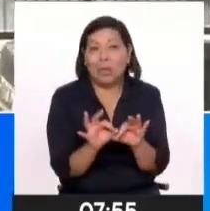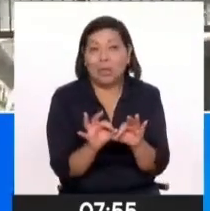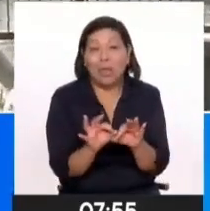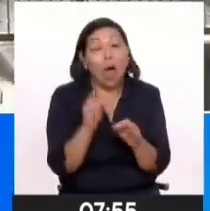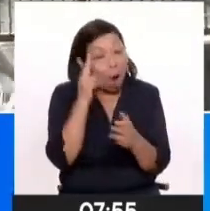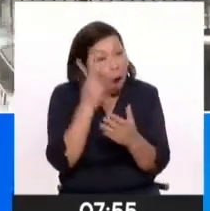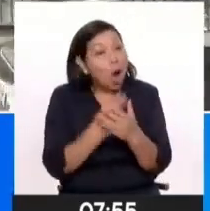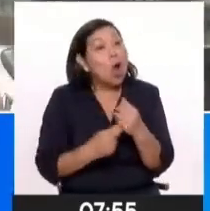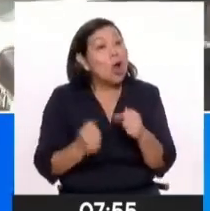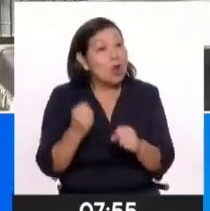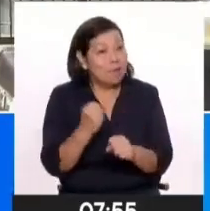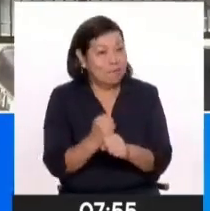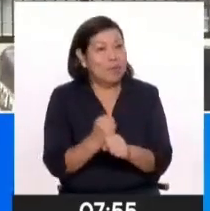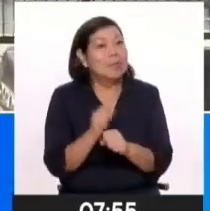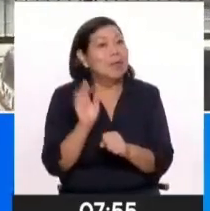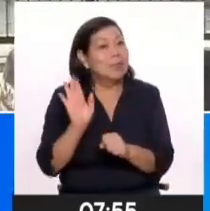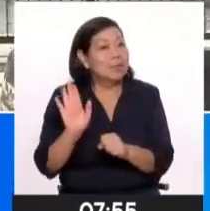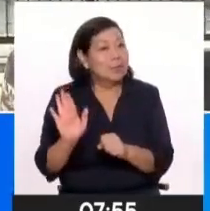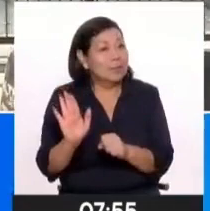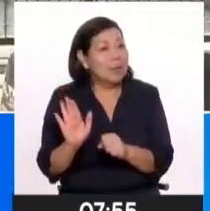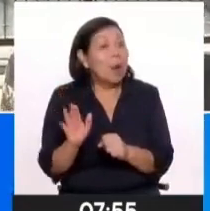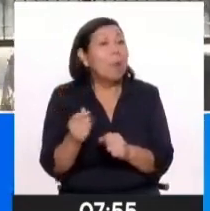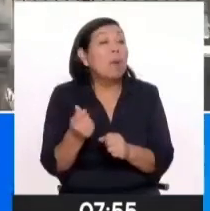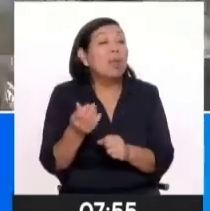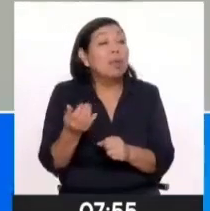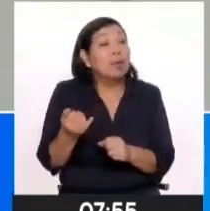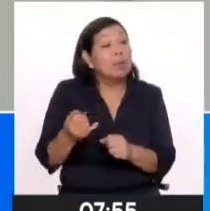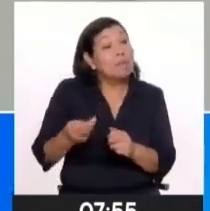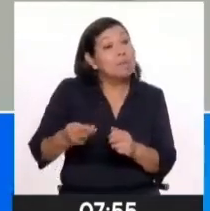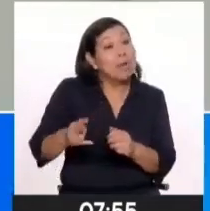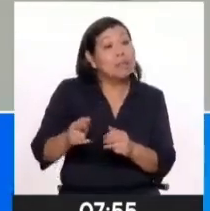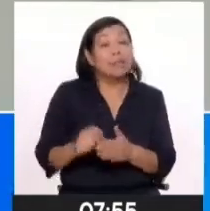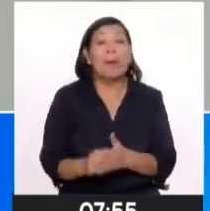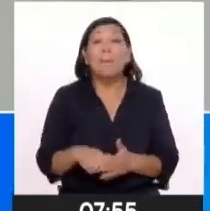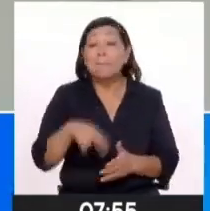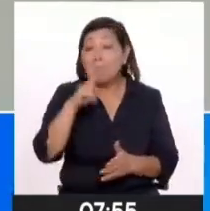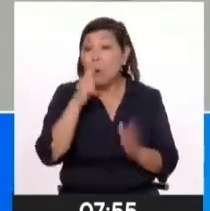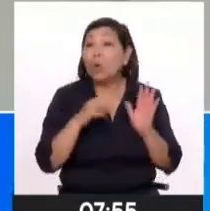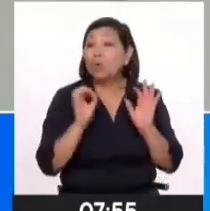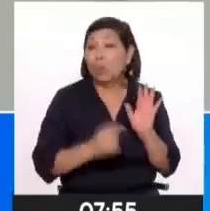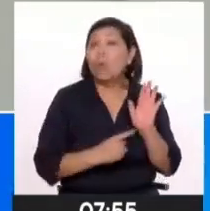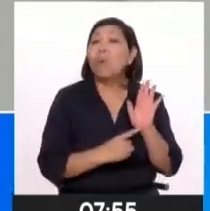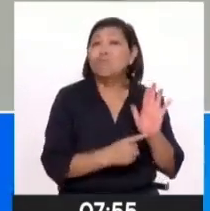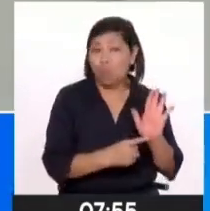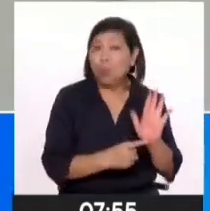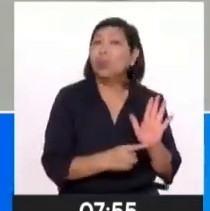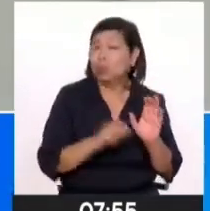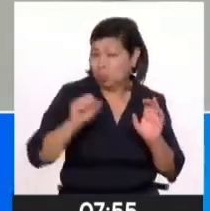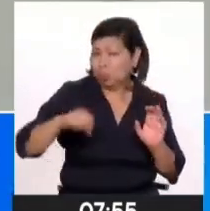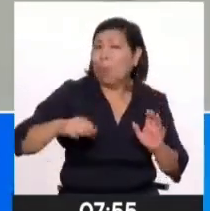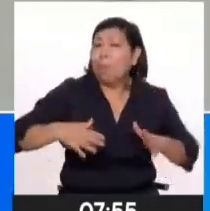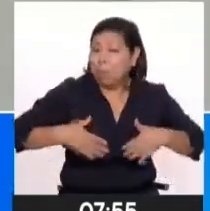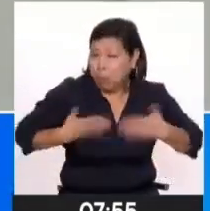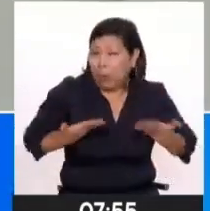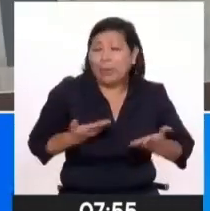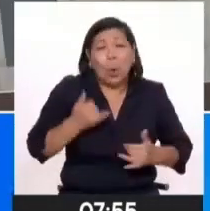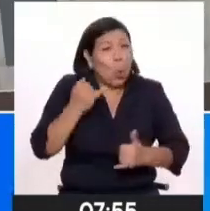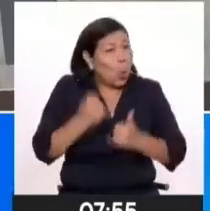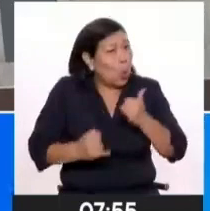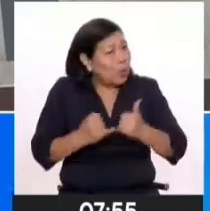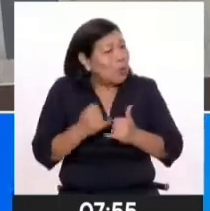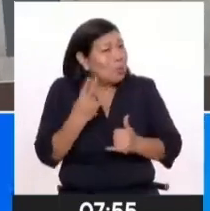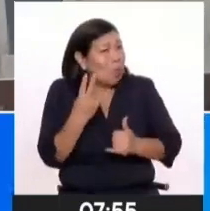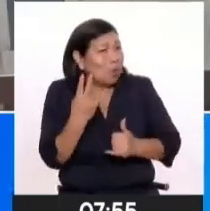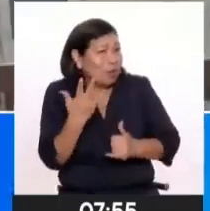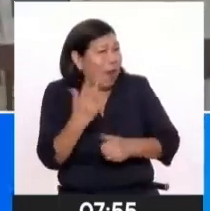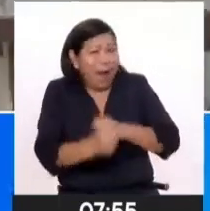mantiene su solidez ante las variables propias de los tipos de cambio. Sin embargo, entre la ciudadanía se sostiene que el dinero